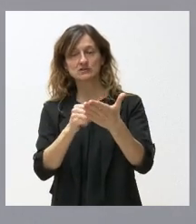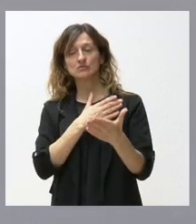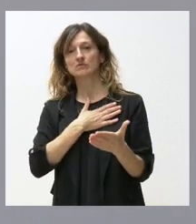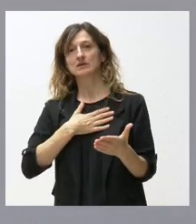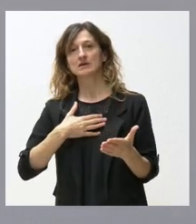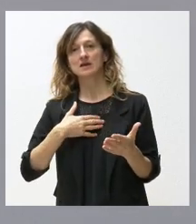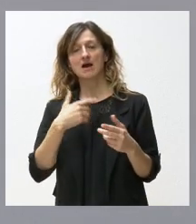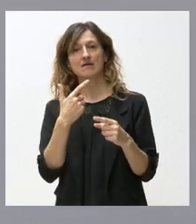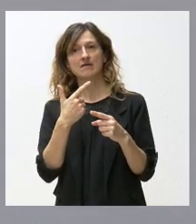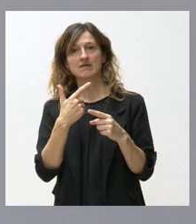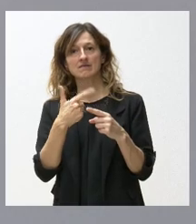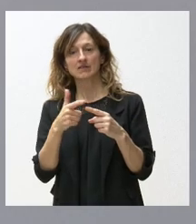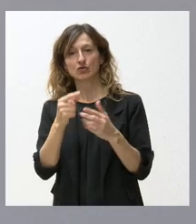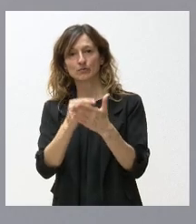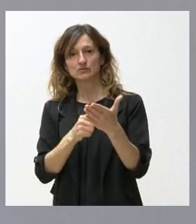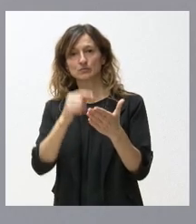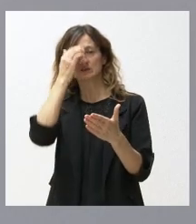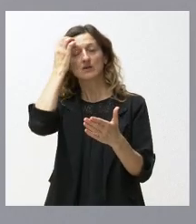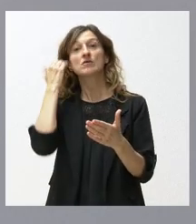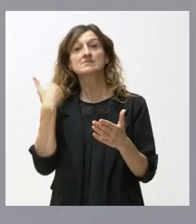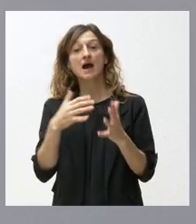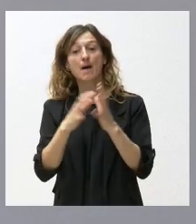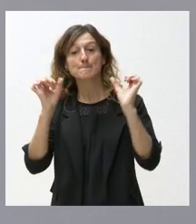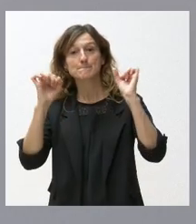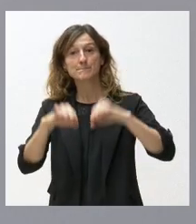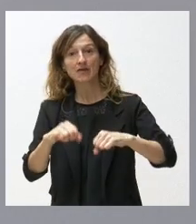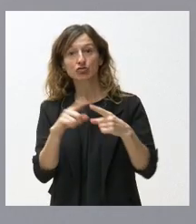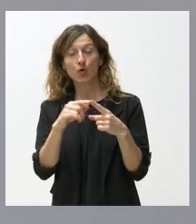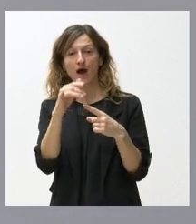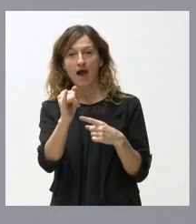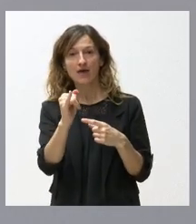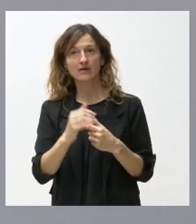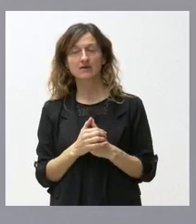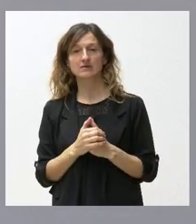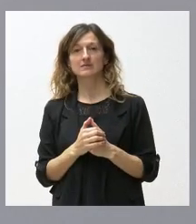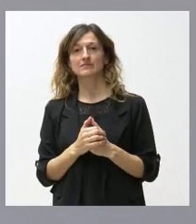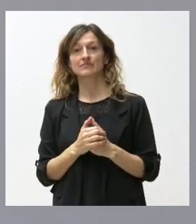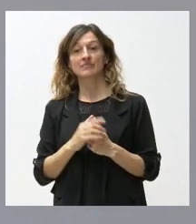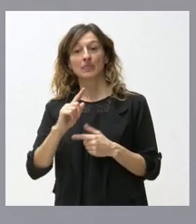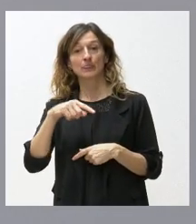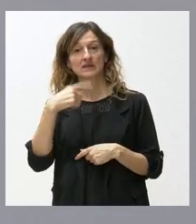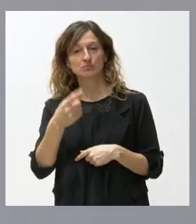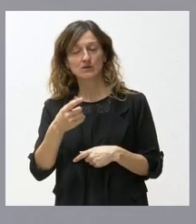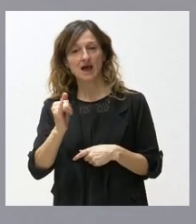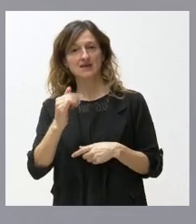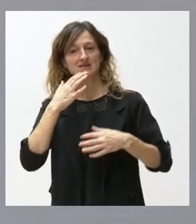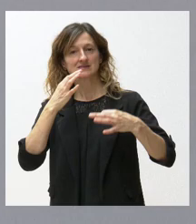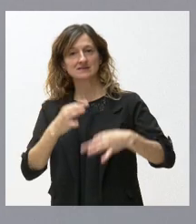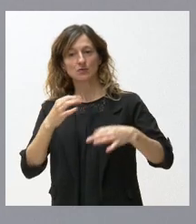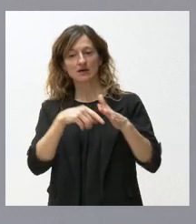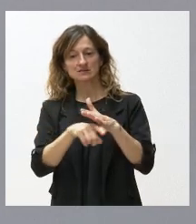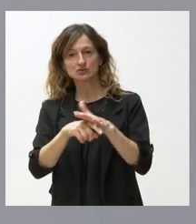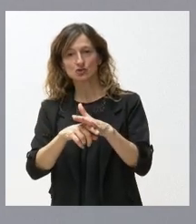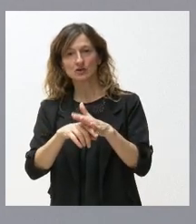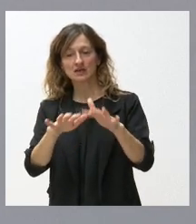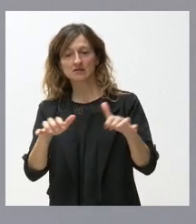presupuestario y, alcanzado este pacto presupuestario, lógicamente, tener la seguridad de su tramitación y su aprobación